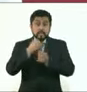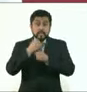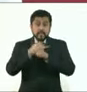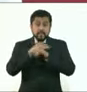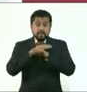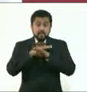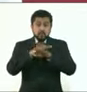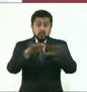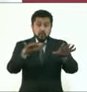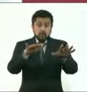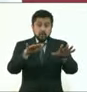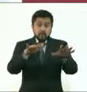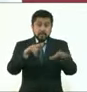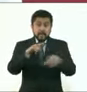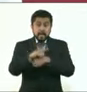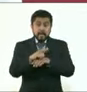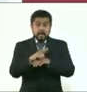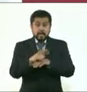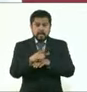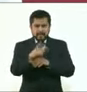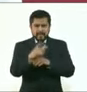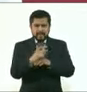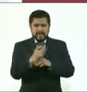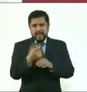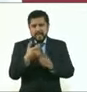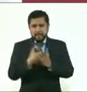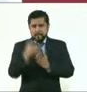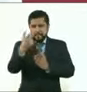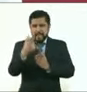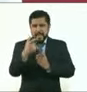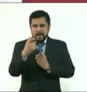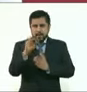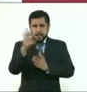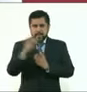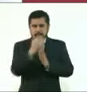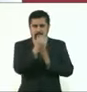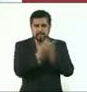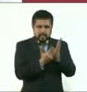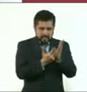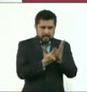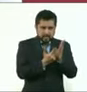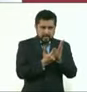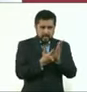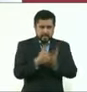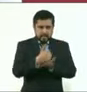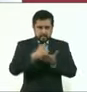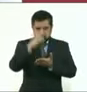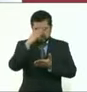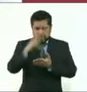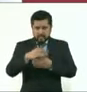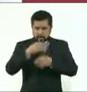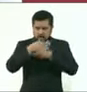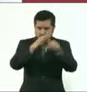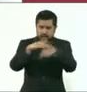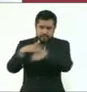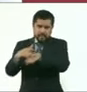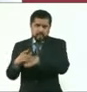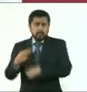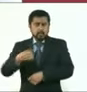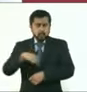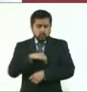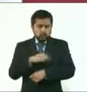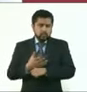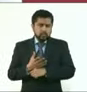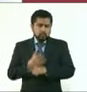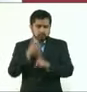este descuento a los derechos y a los impuestos de la ciudad. Y nosotros vamos a cumplir con